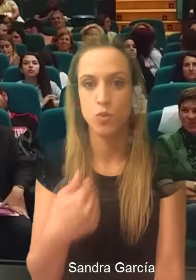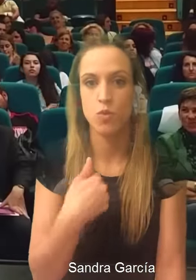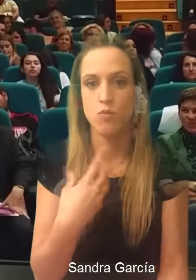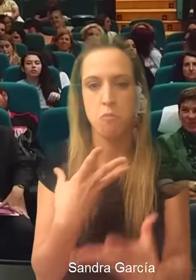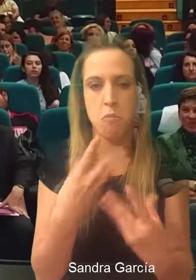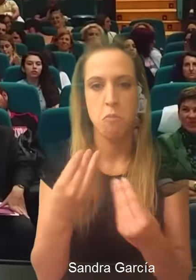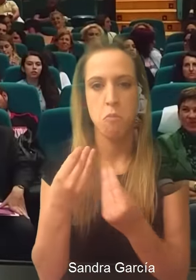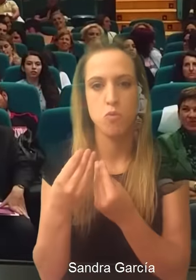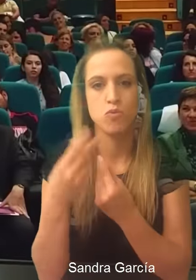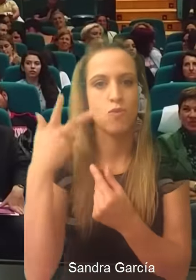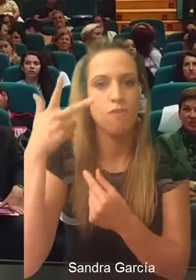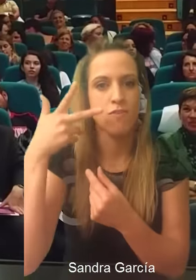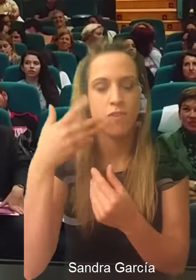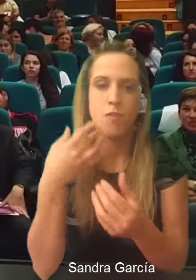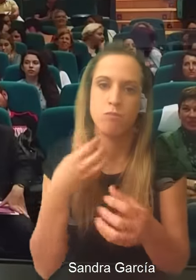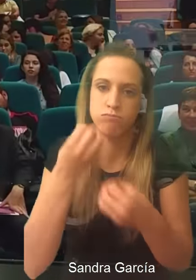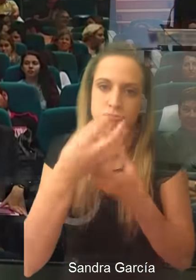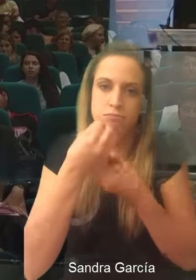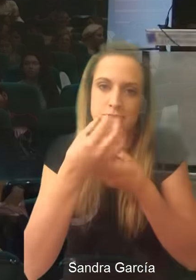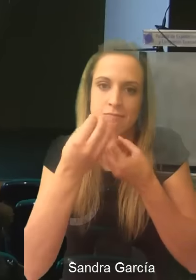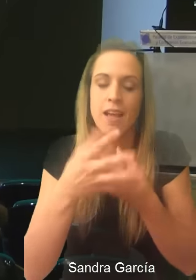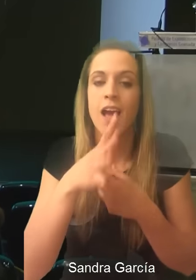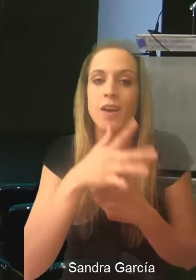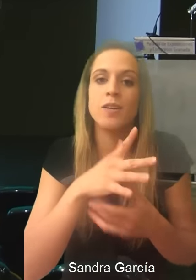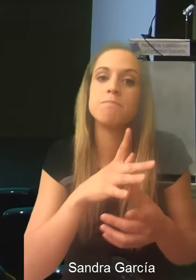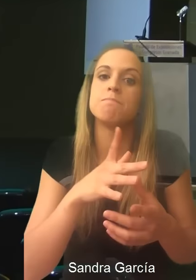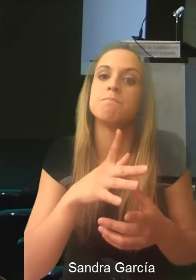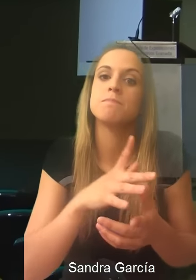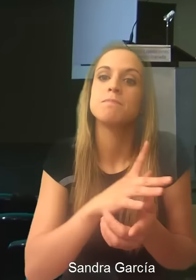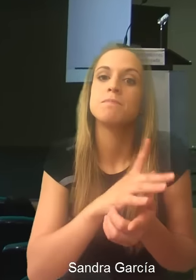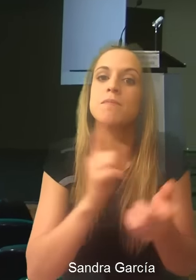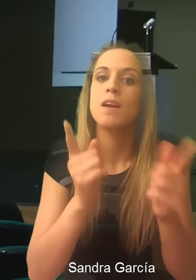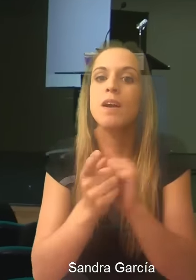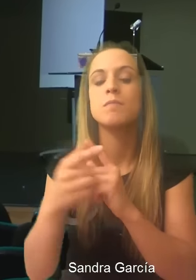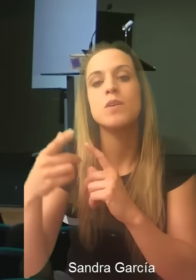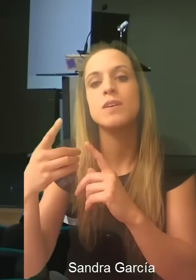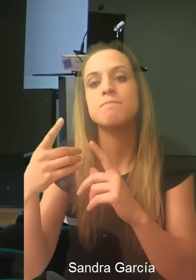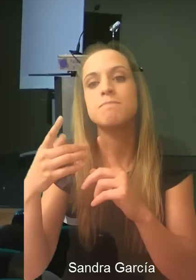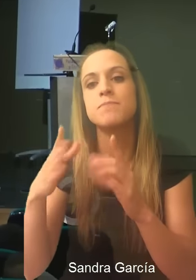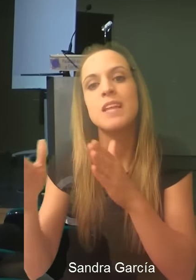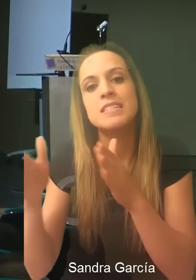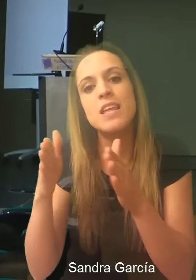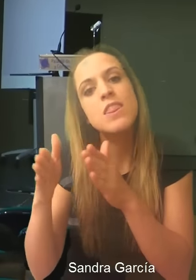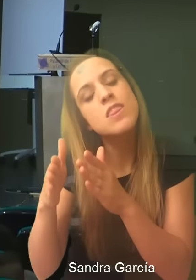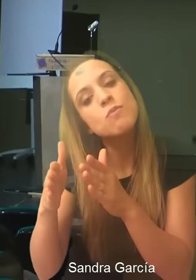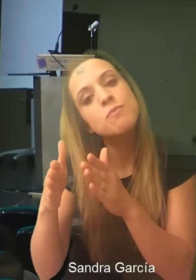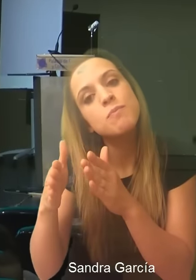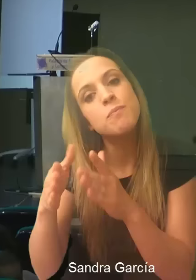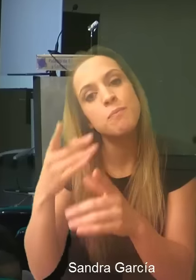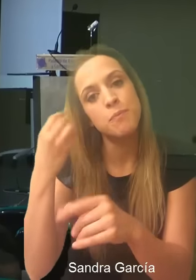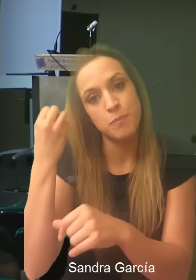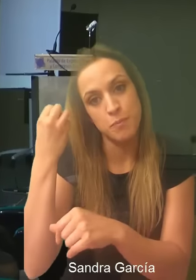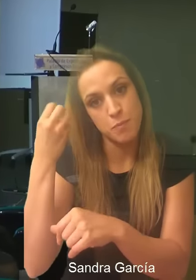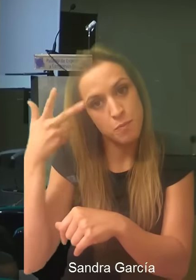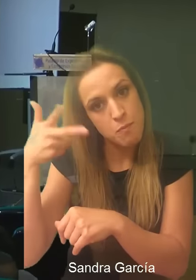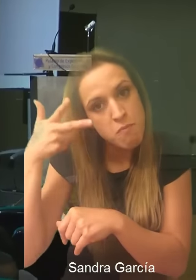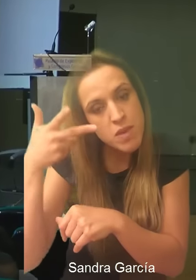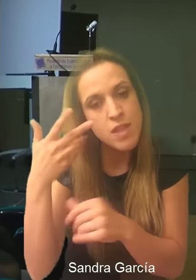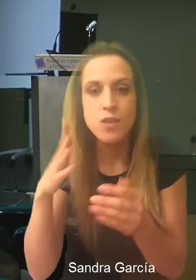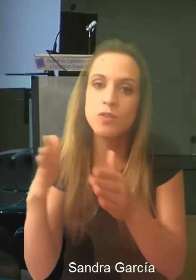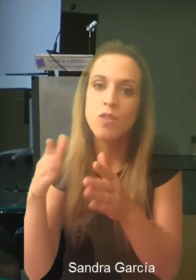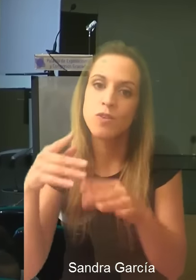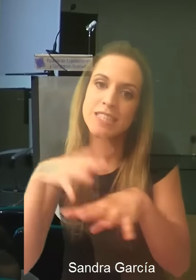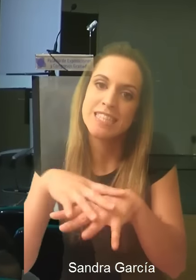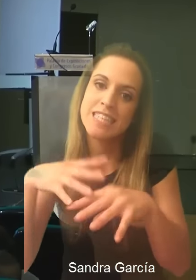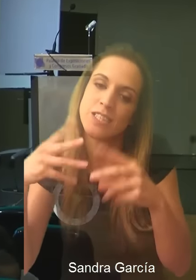Como he hablado mucho de los vídeos, pasamos a la sección de los vídeos, a la sección de las redes sociales. Qué bonito esto,